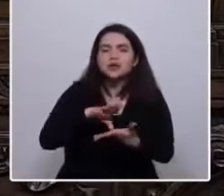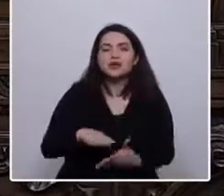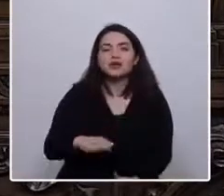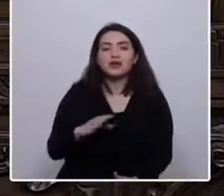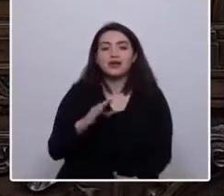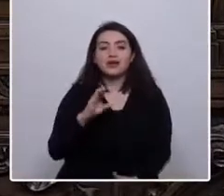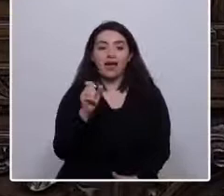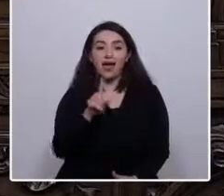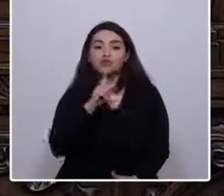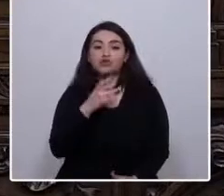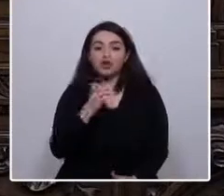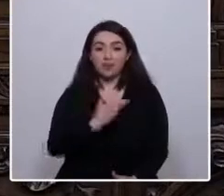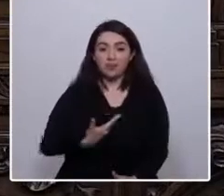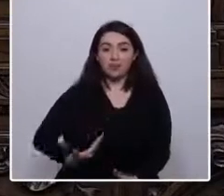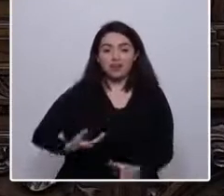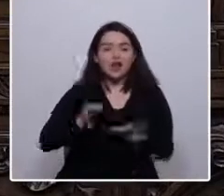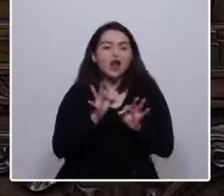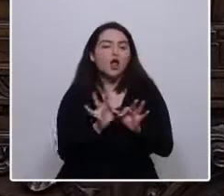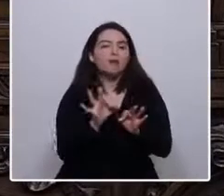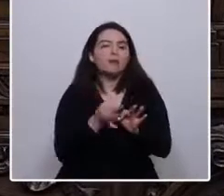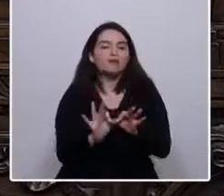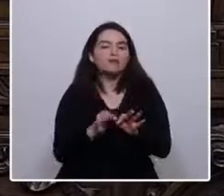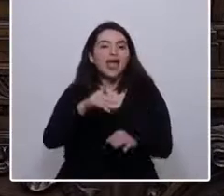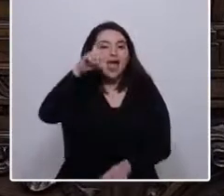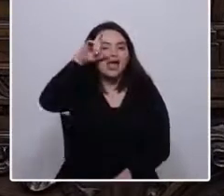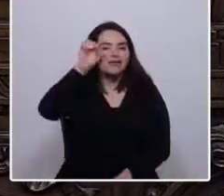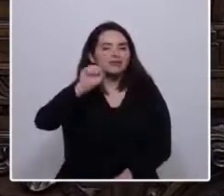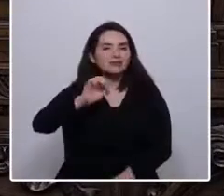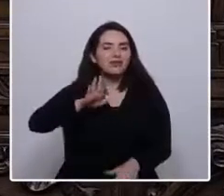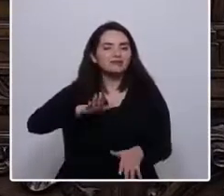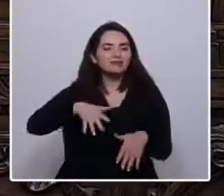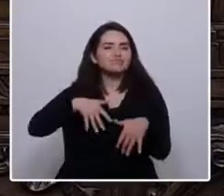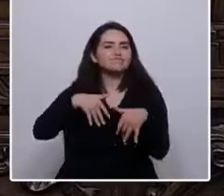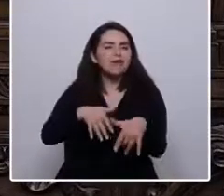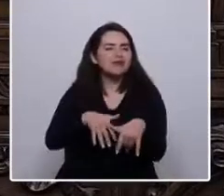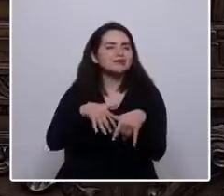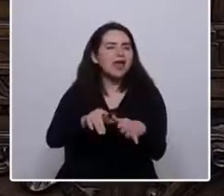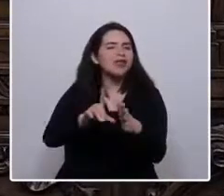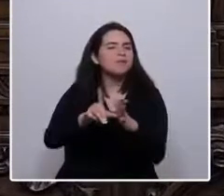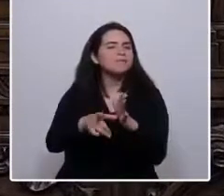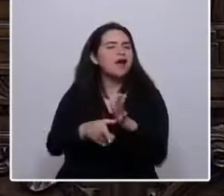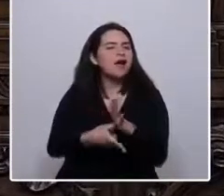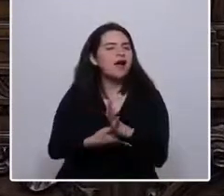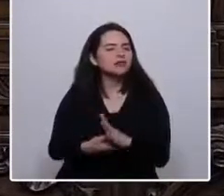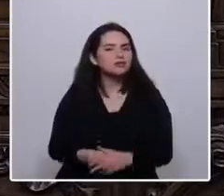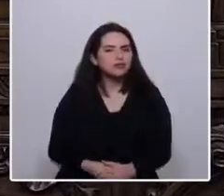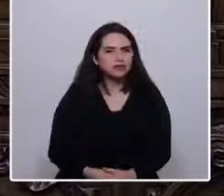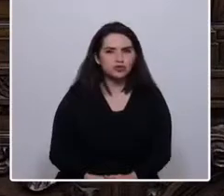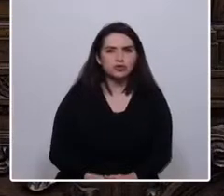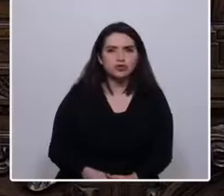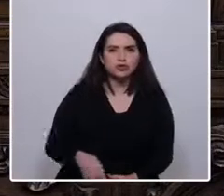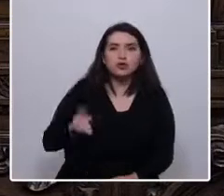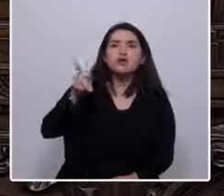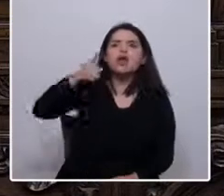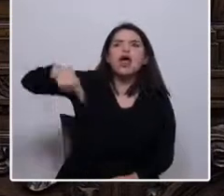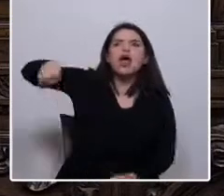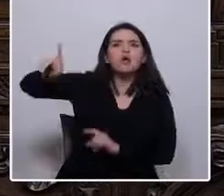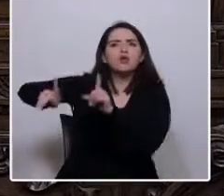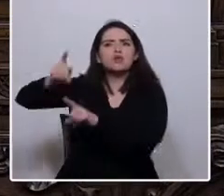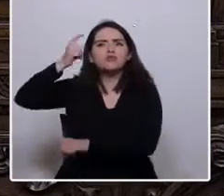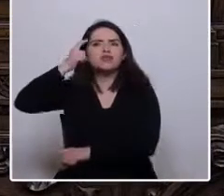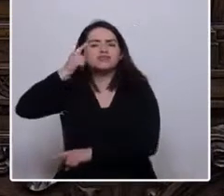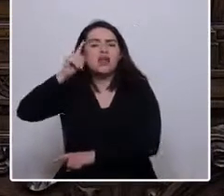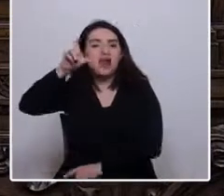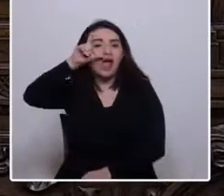marchara despacio para llegar antes. Y el Kremlin pensaba que el gobierno de Allende no terminaría bien, porque no